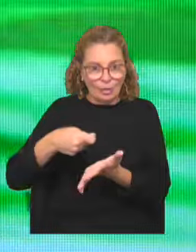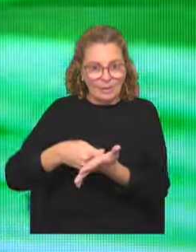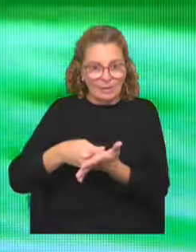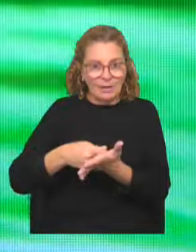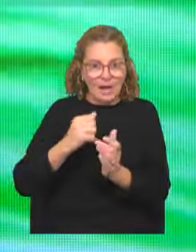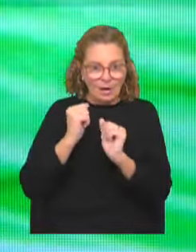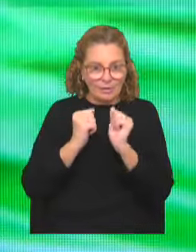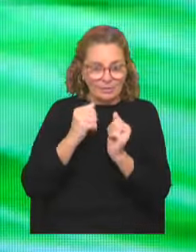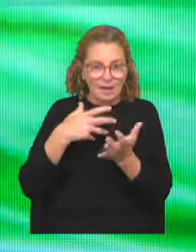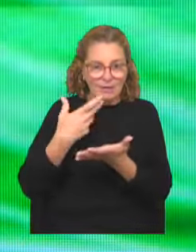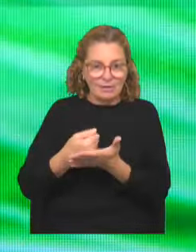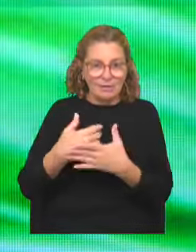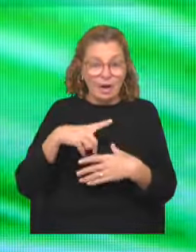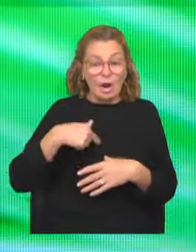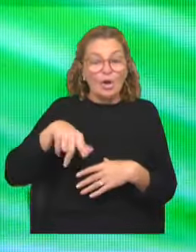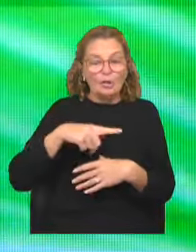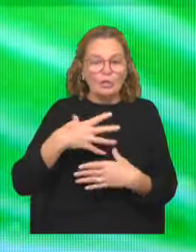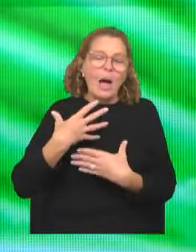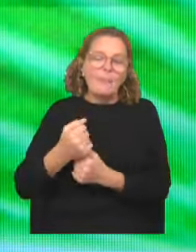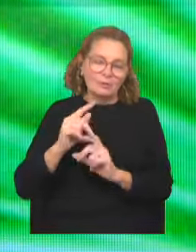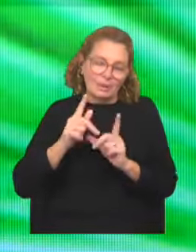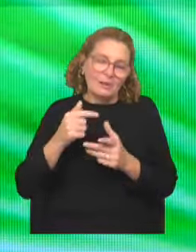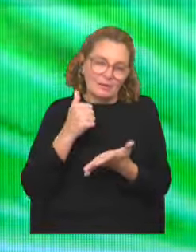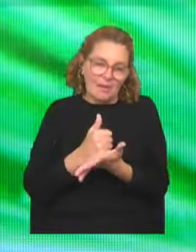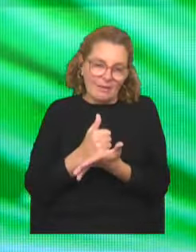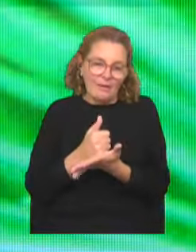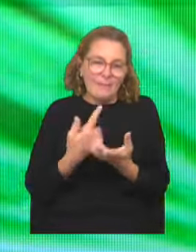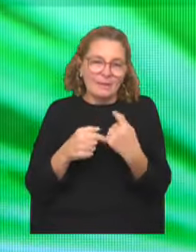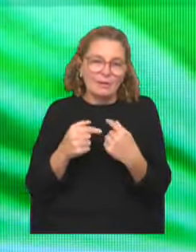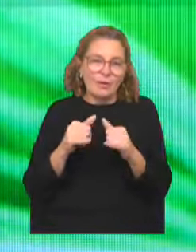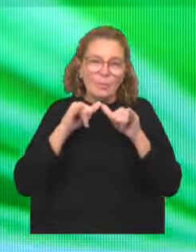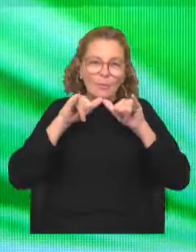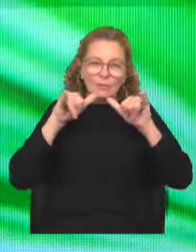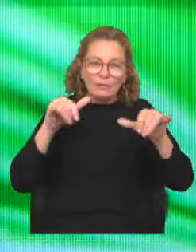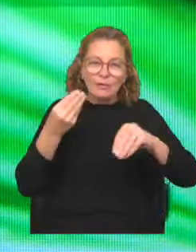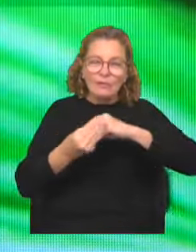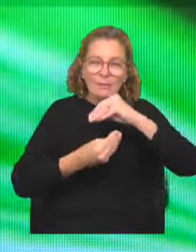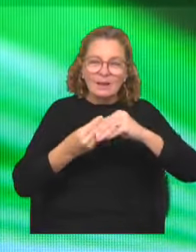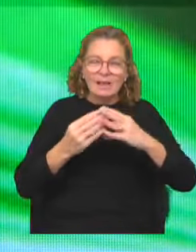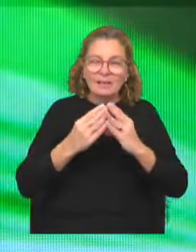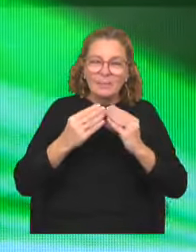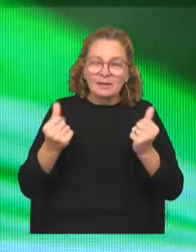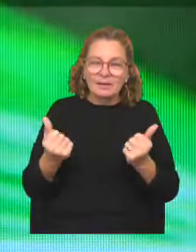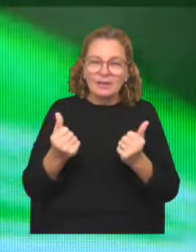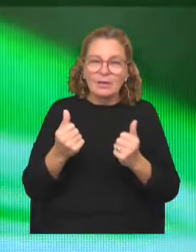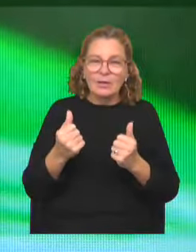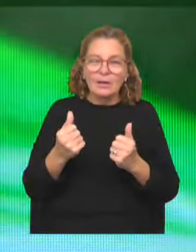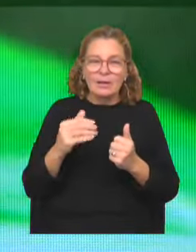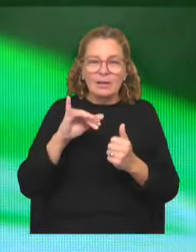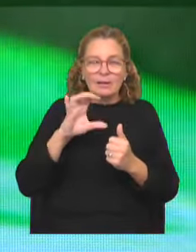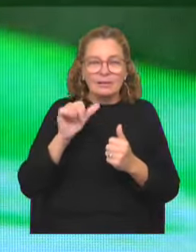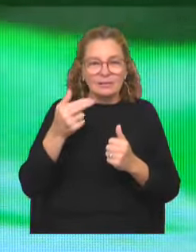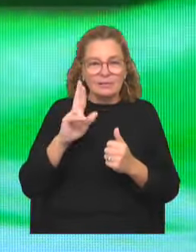refiero, ¿no? El otro apoyo, por supuesto, que estuvo. Bueno, en el tema de difusión, familiares desaparecidos, ARPAS, bueno,